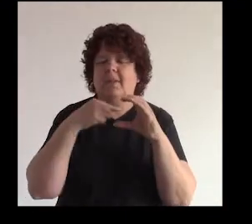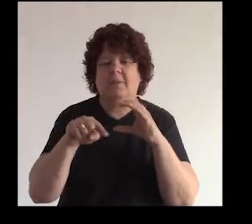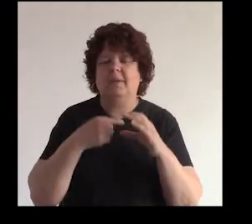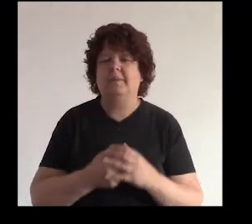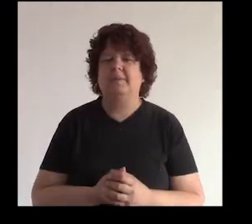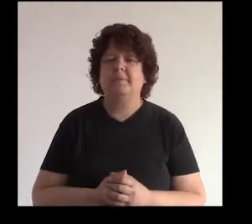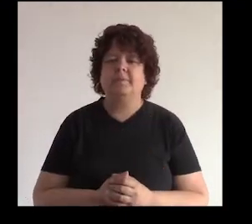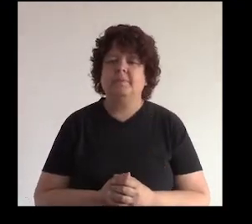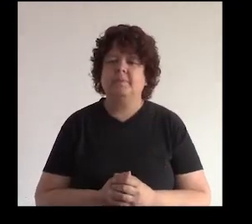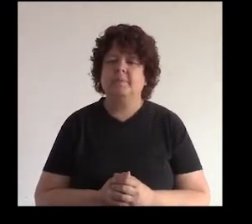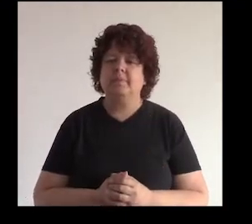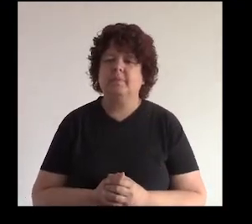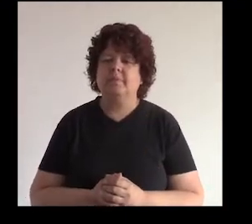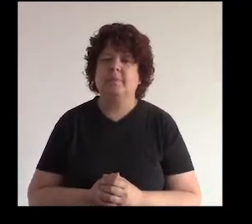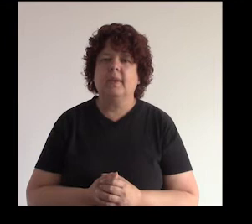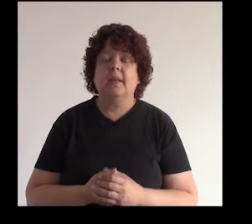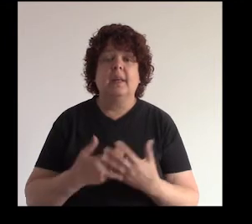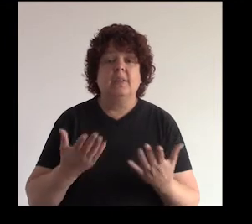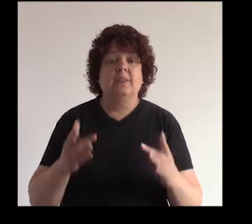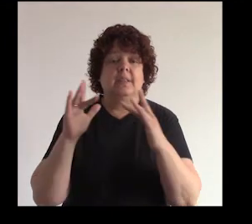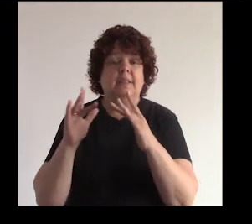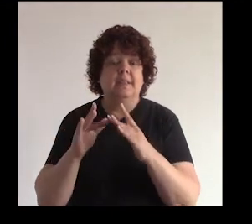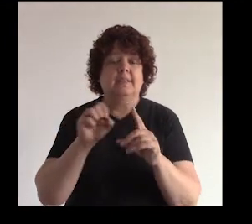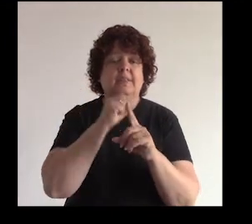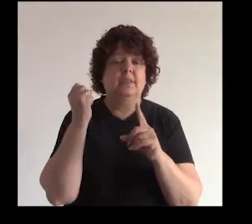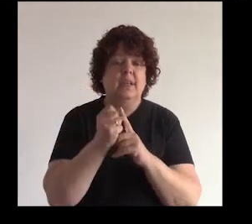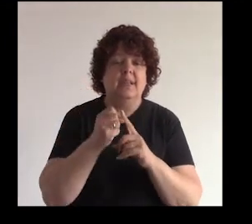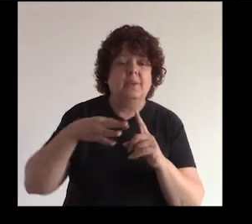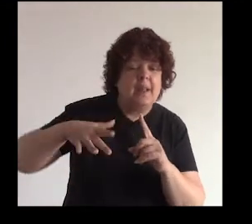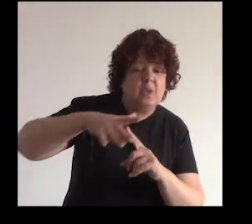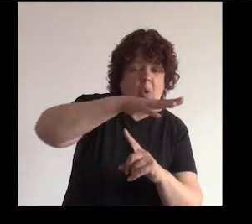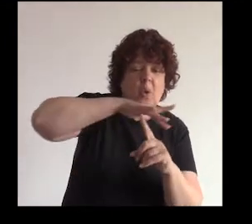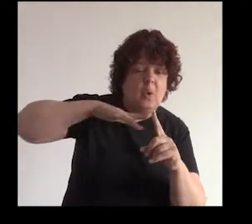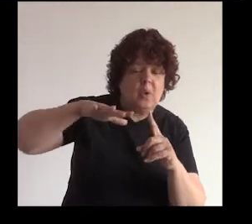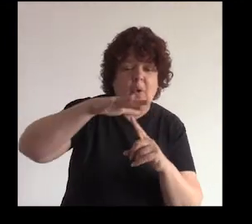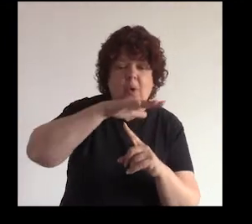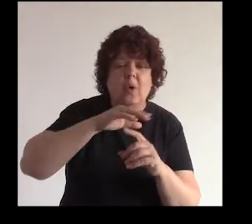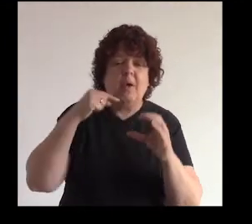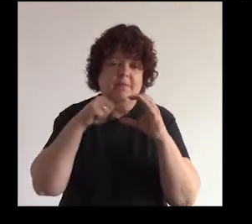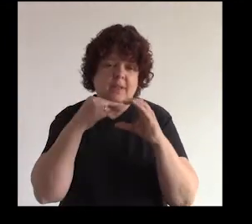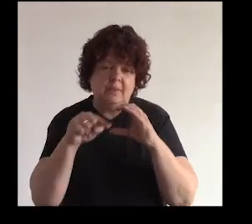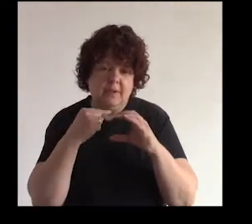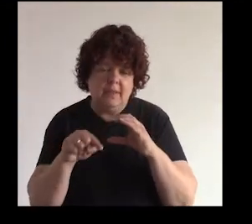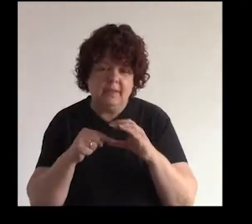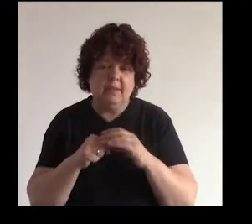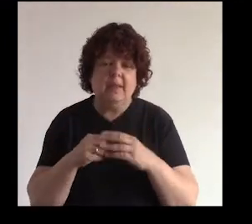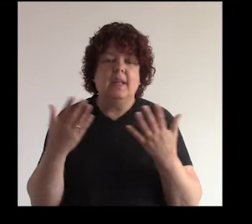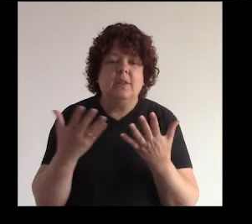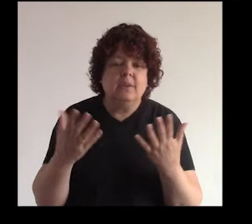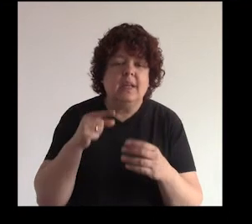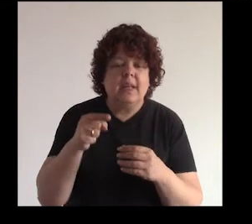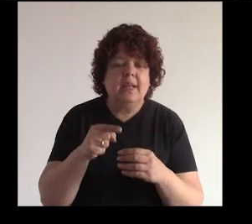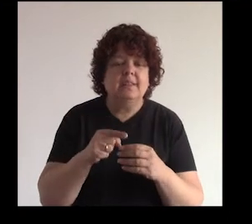tienda no es un lugar físico ¿sí? entonces la red social es un entorno virtual ¿no? es un entorno virtual